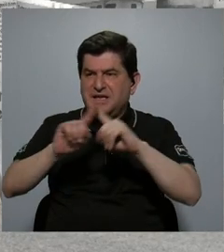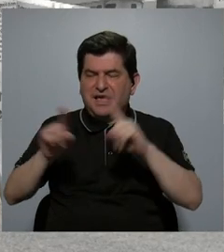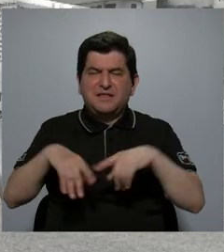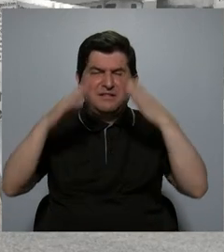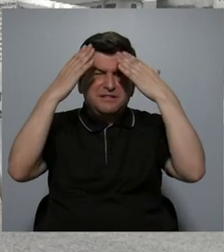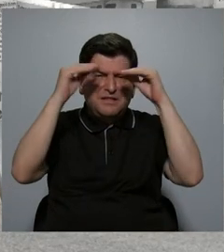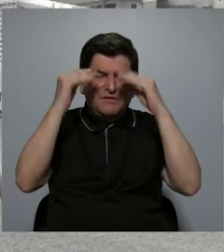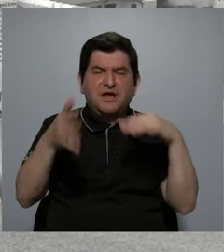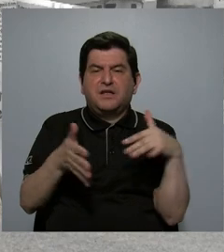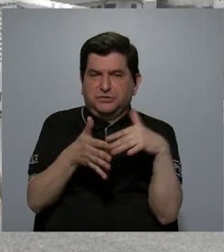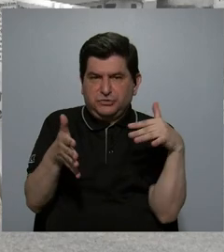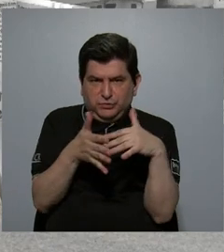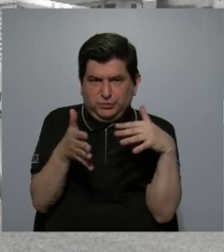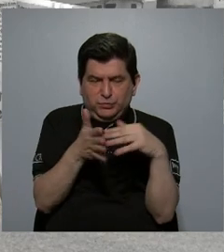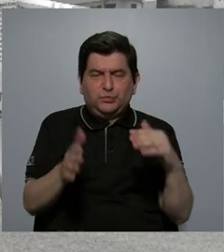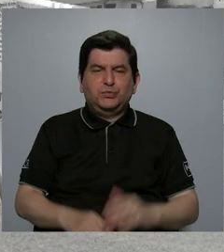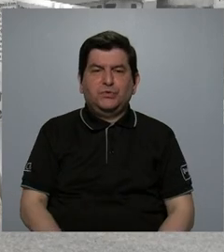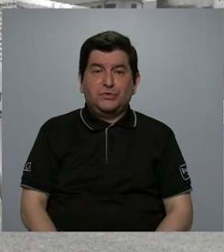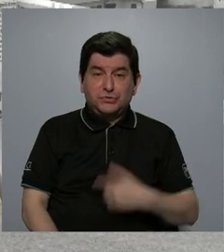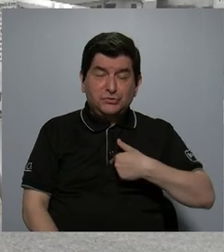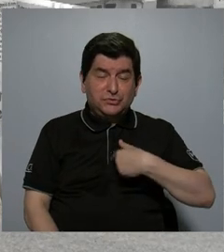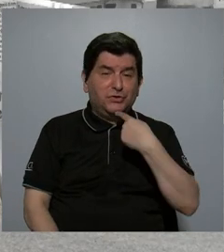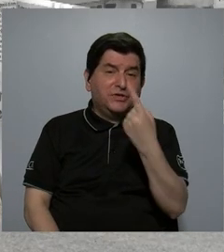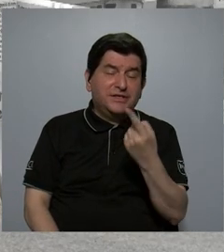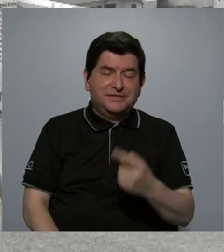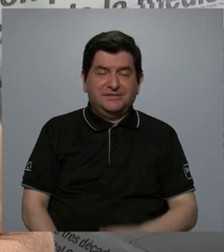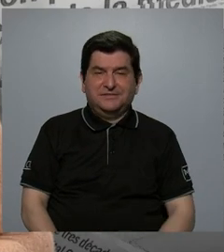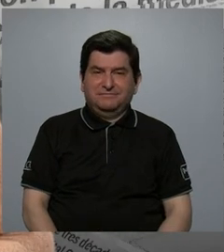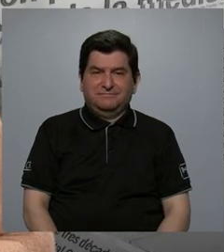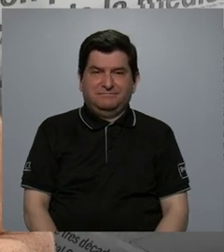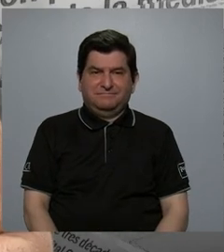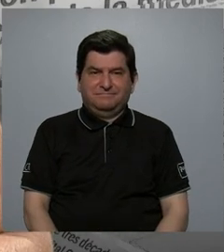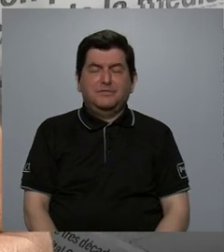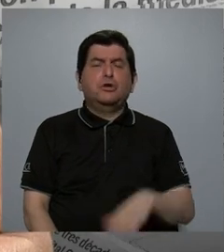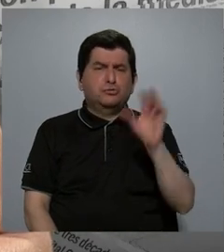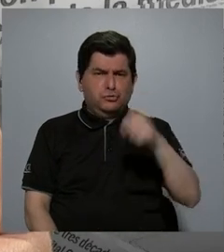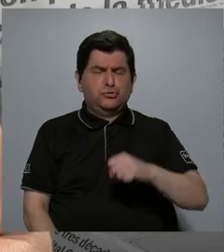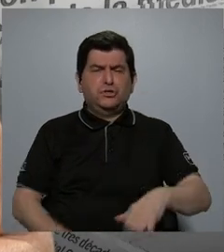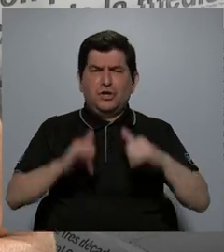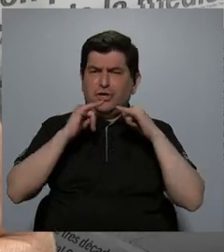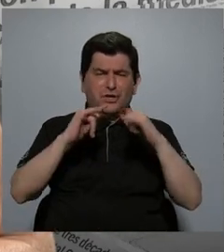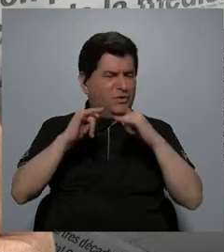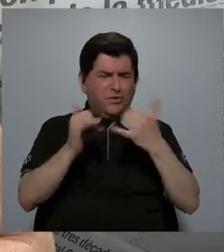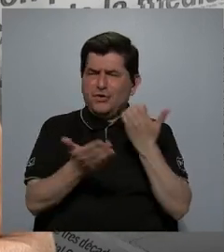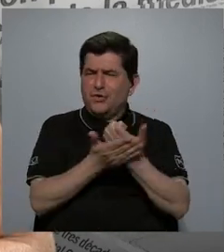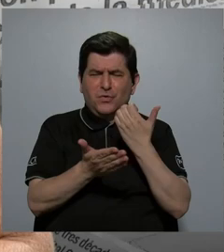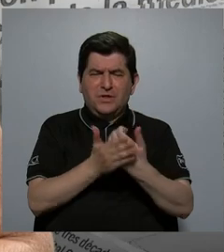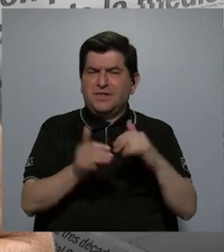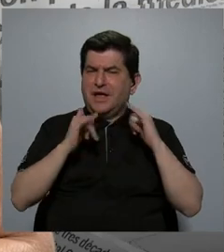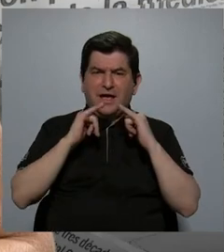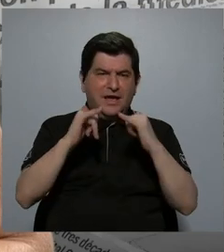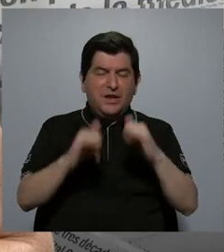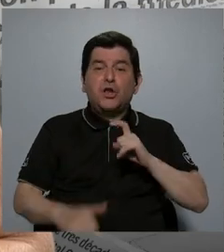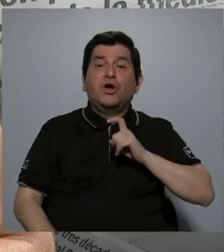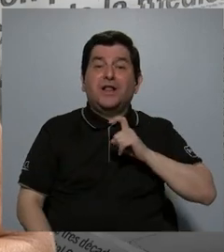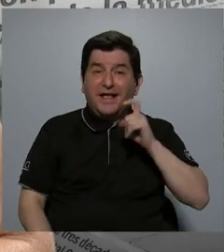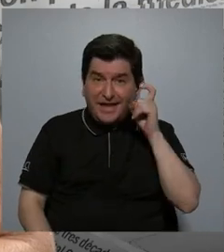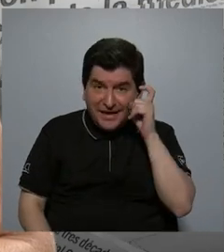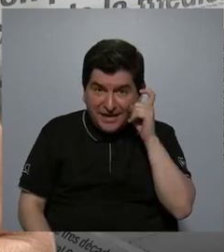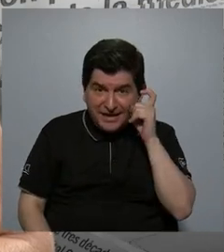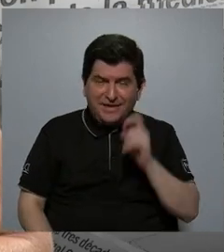informes, estudios. Entonces, por eso se lo mencionaba. sí, o sea, la desigualdad económica y la desigualdad de género